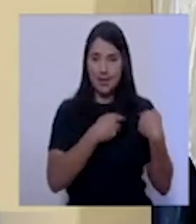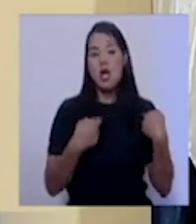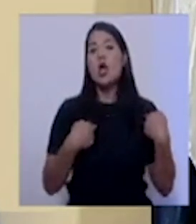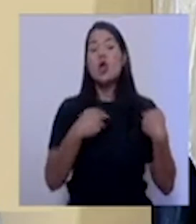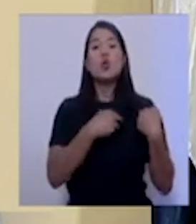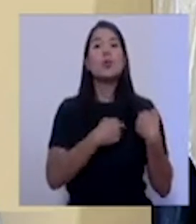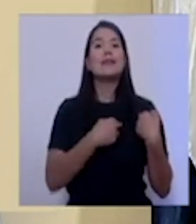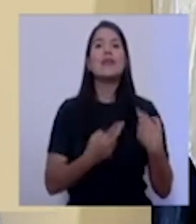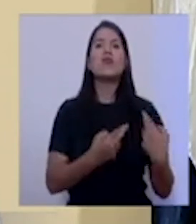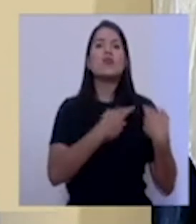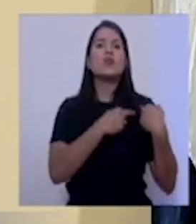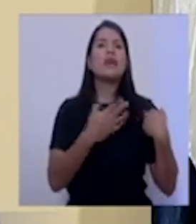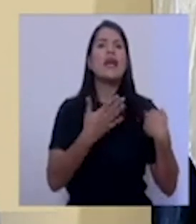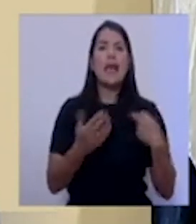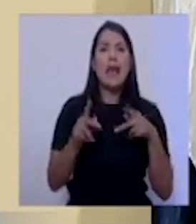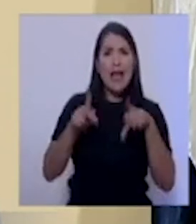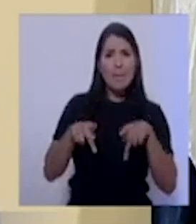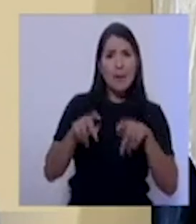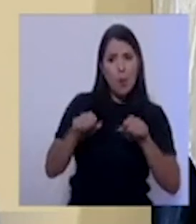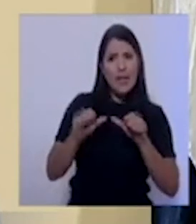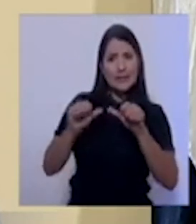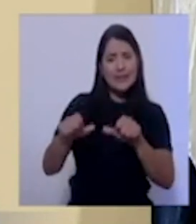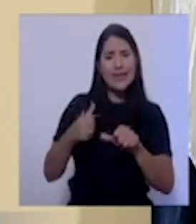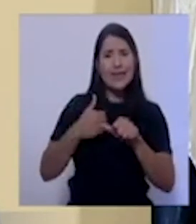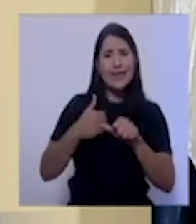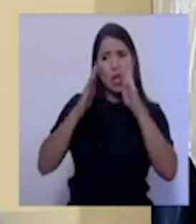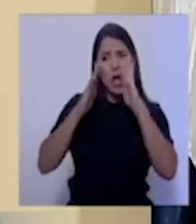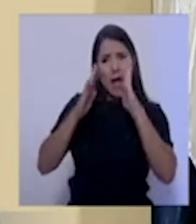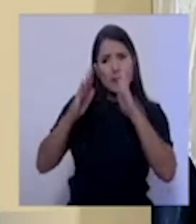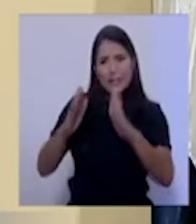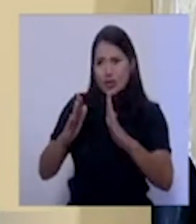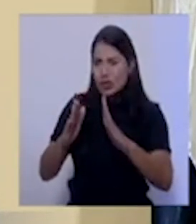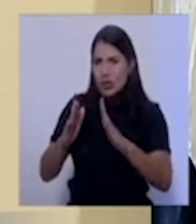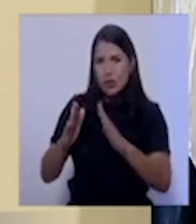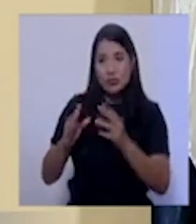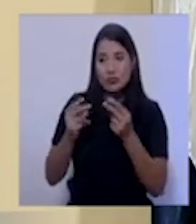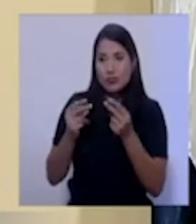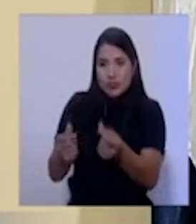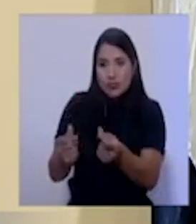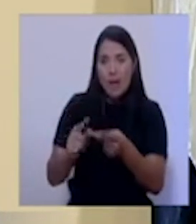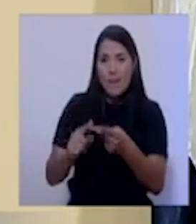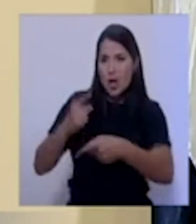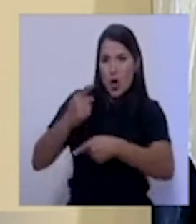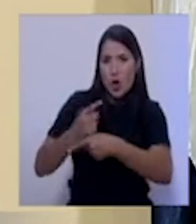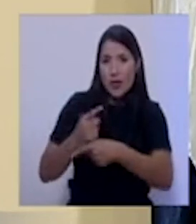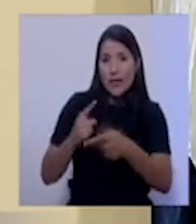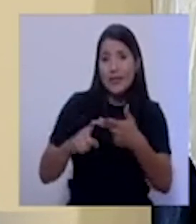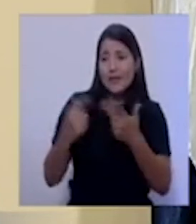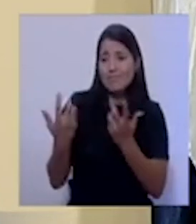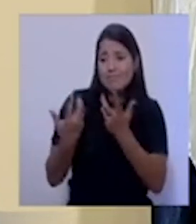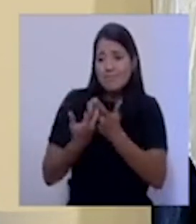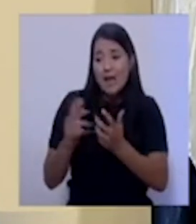es que los pacientes reciban la atención pronta, oportuna, y que se merecen de acuerdo a su nivel de complejidad,